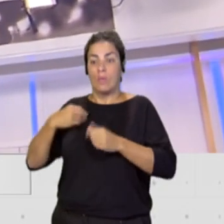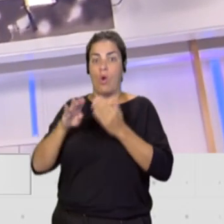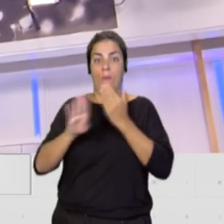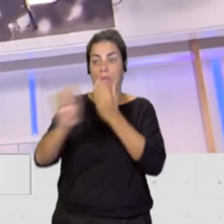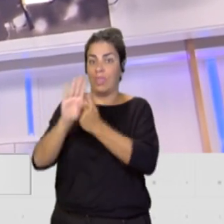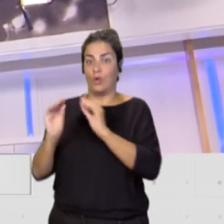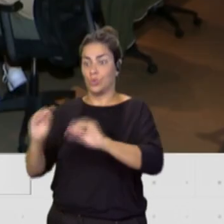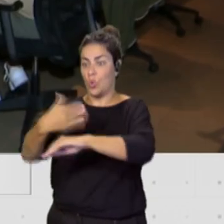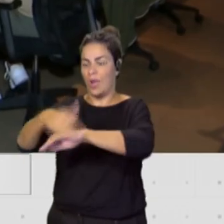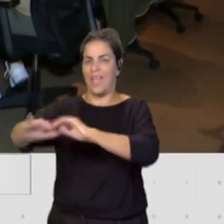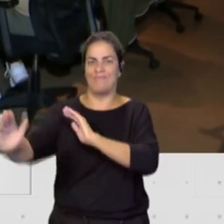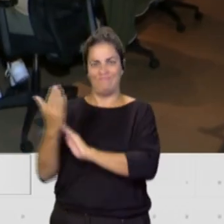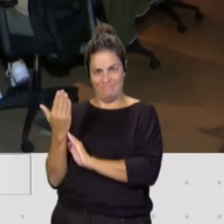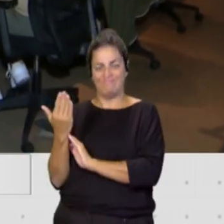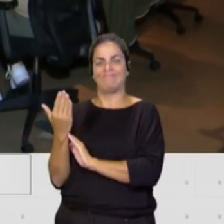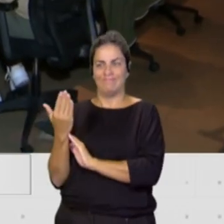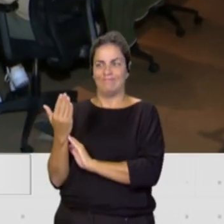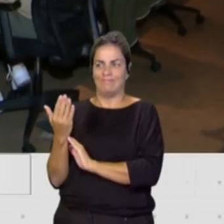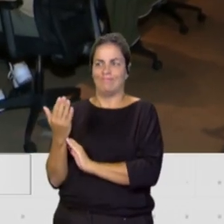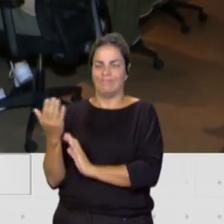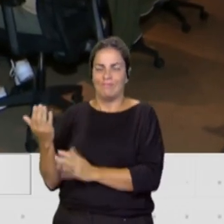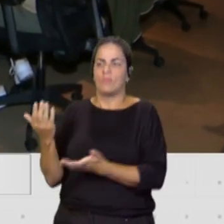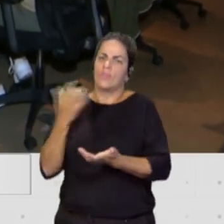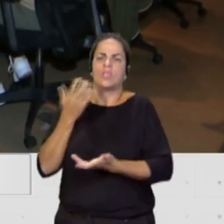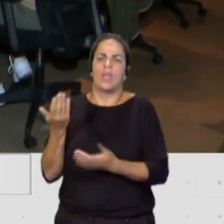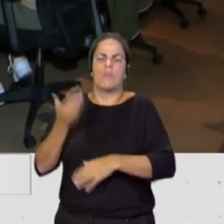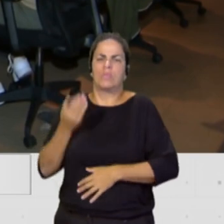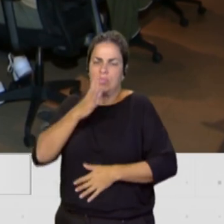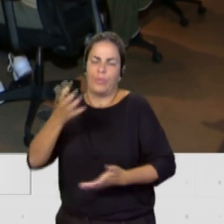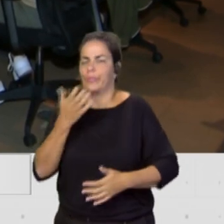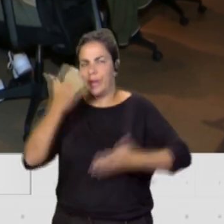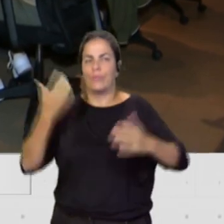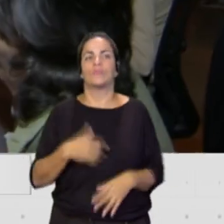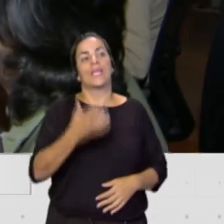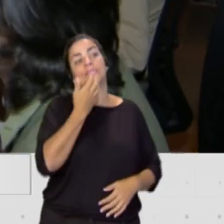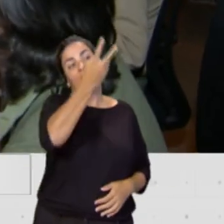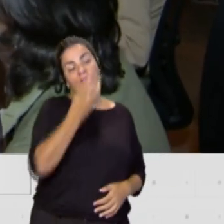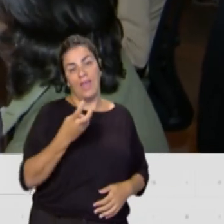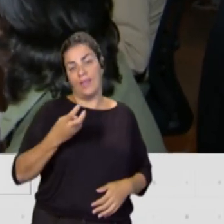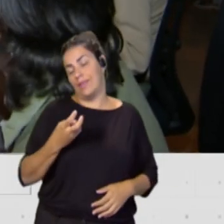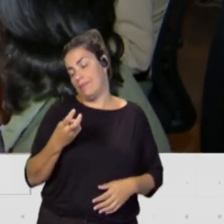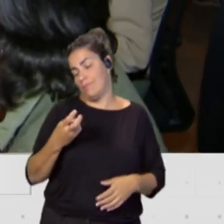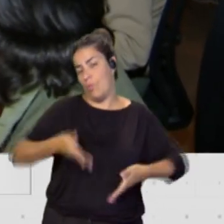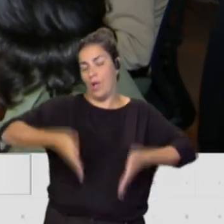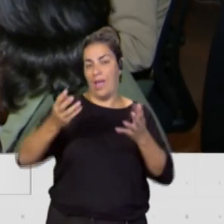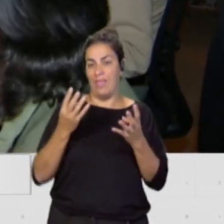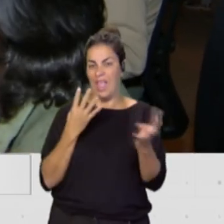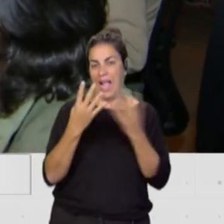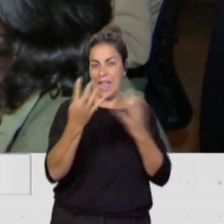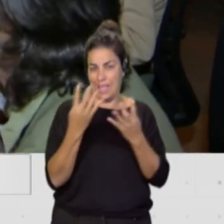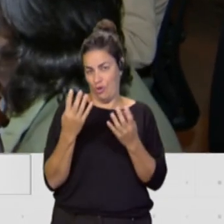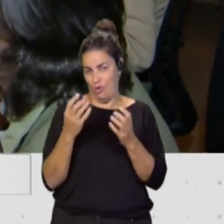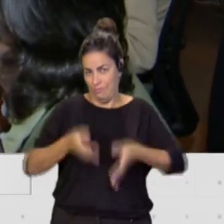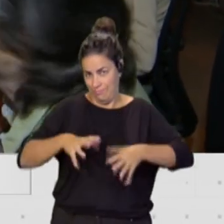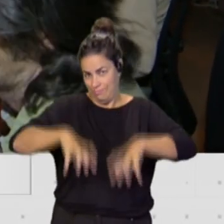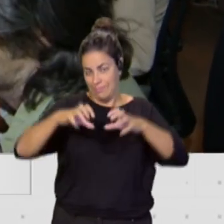a esas calles porque es importante esa calle. Nos va a decir, si bien a la calle del Castillo en Santa Cruz de Tenerife no se pueden perder, está